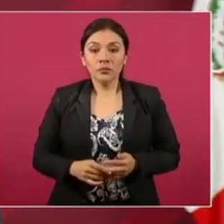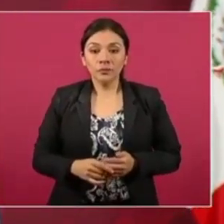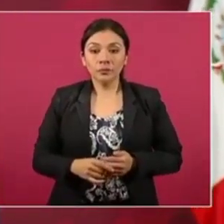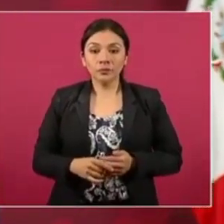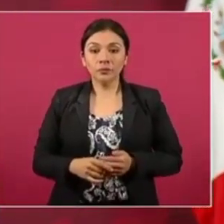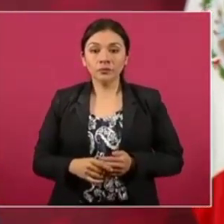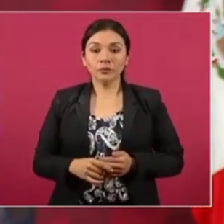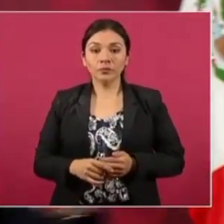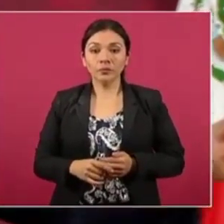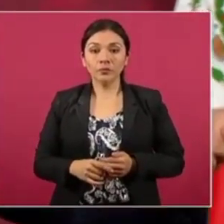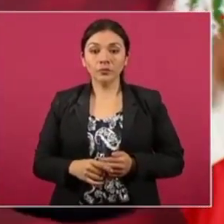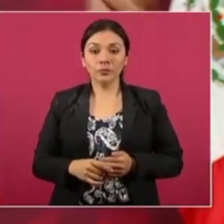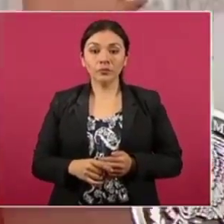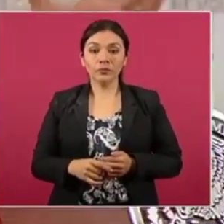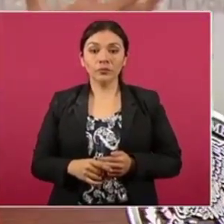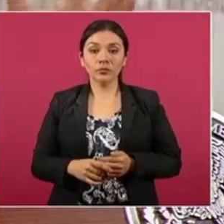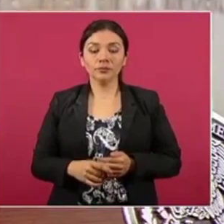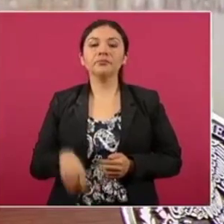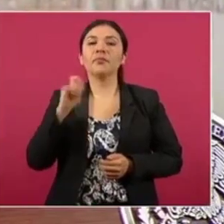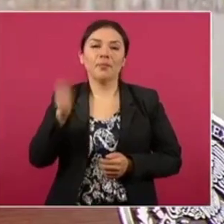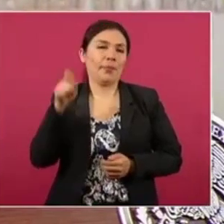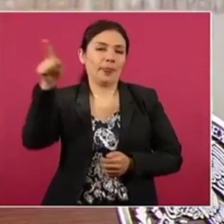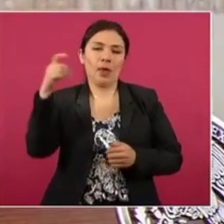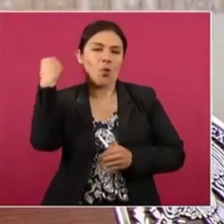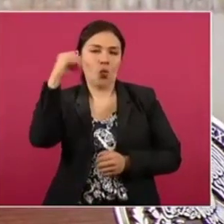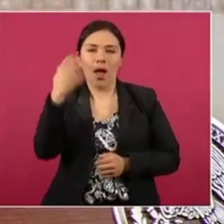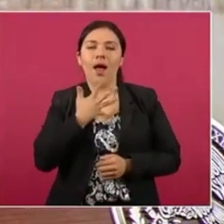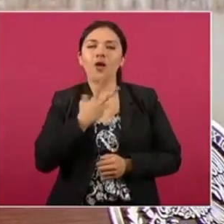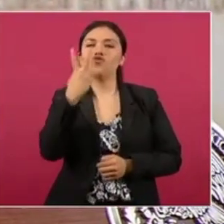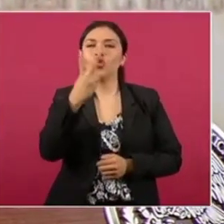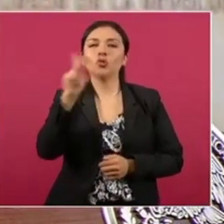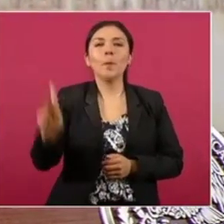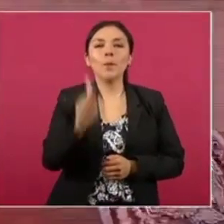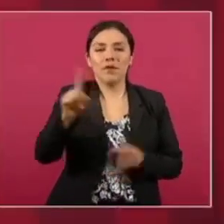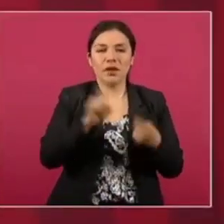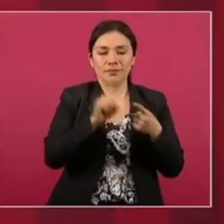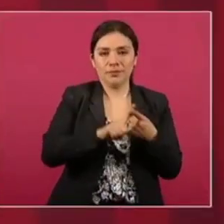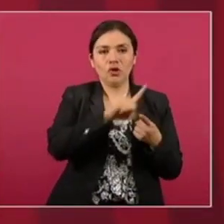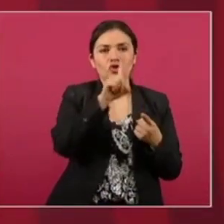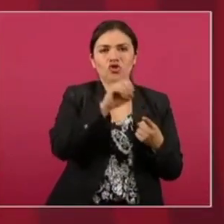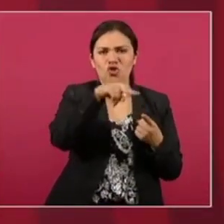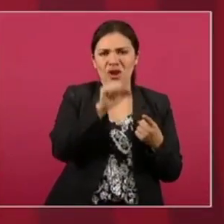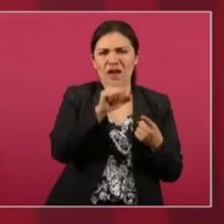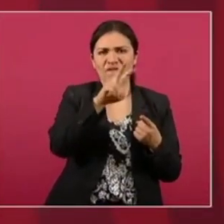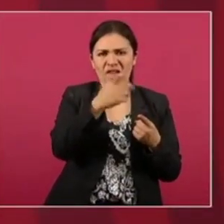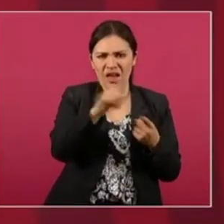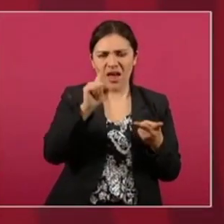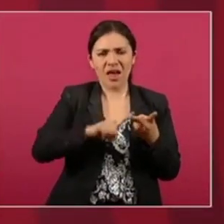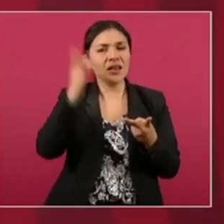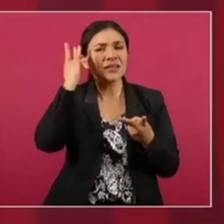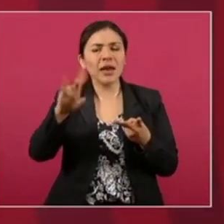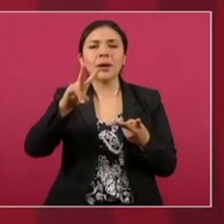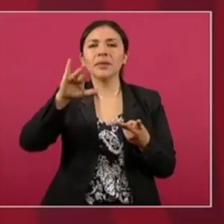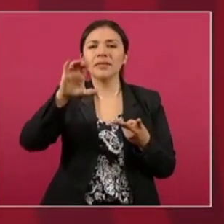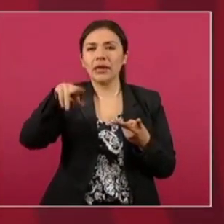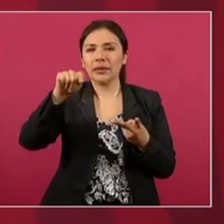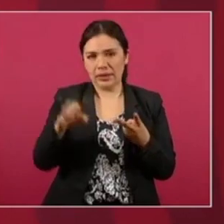dos pueblos grandes, Sola de Vega y San Vicente Cuatrán,